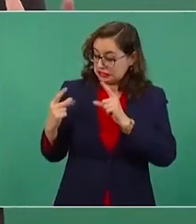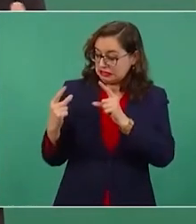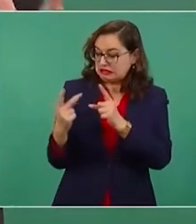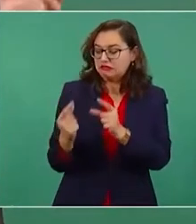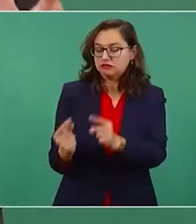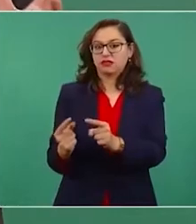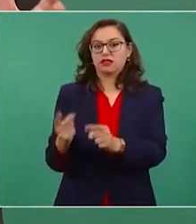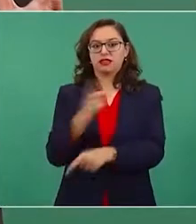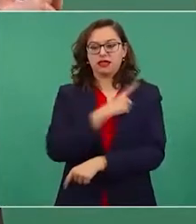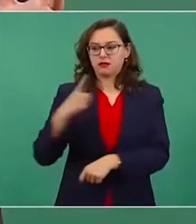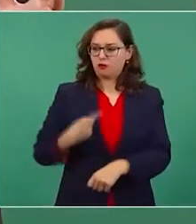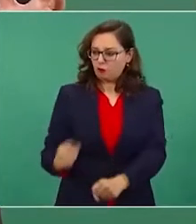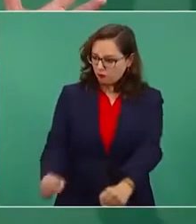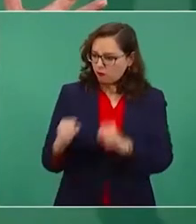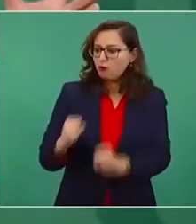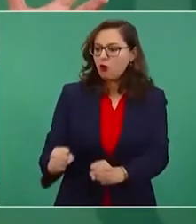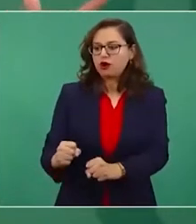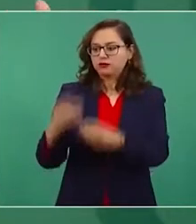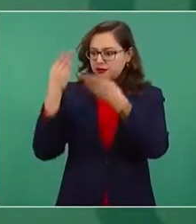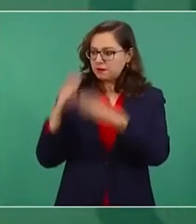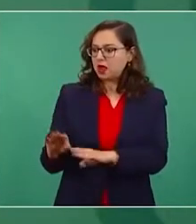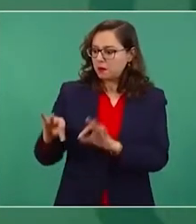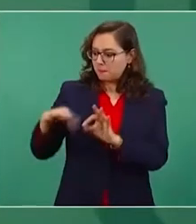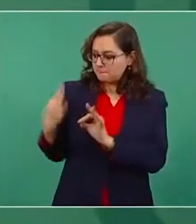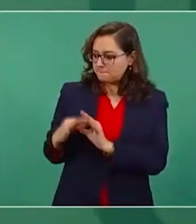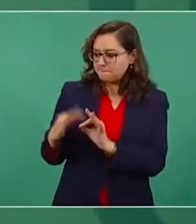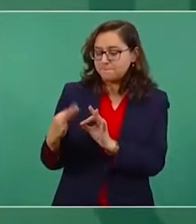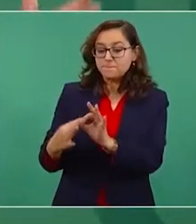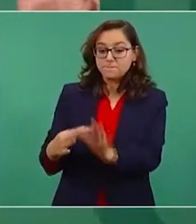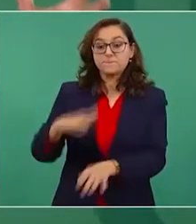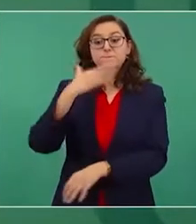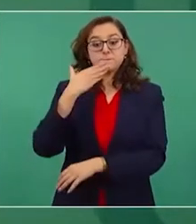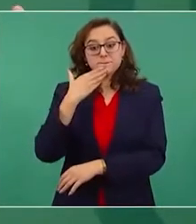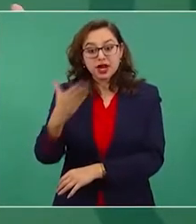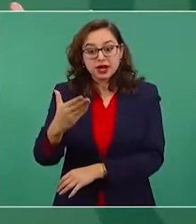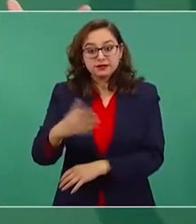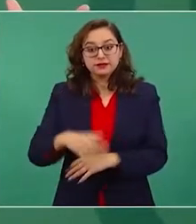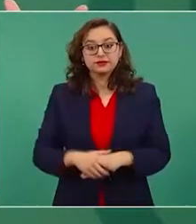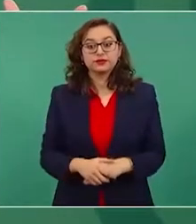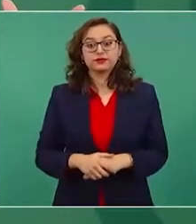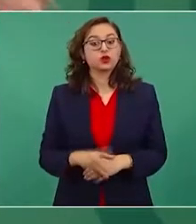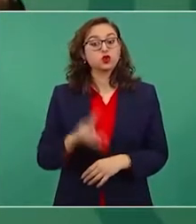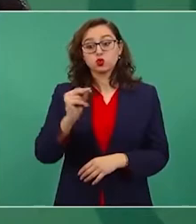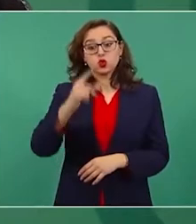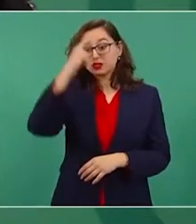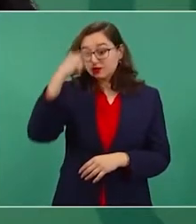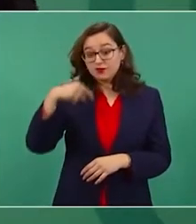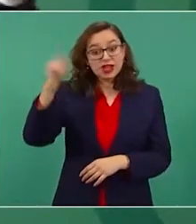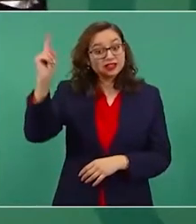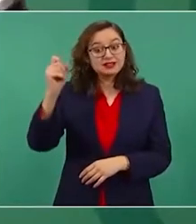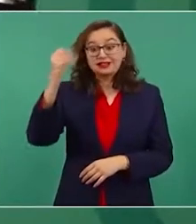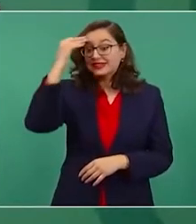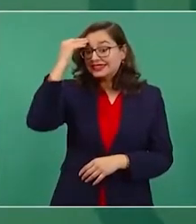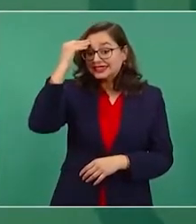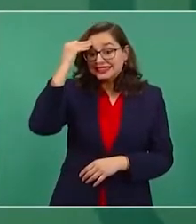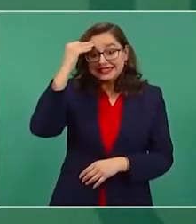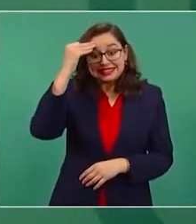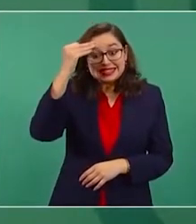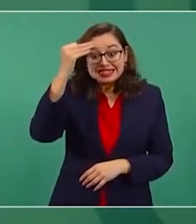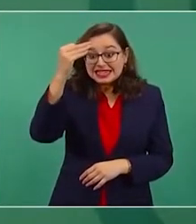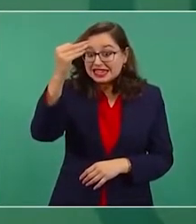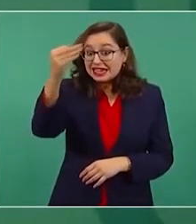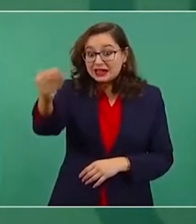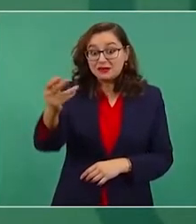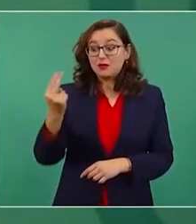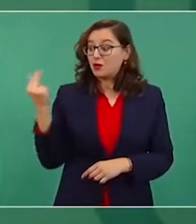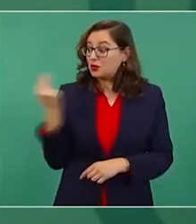Entonces, no es un asunto fácil, lleva tiempo, son cambios incluso de mentalidad,